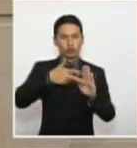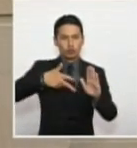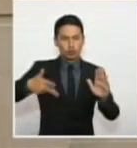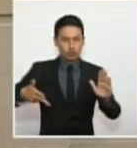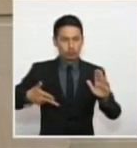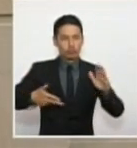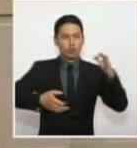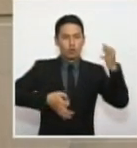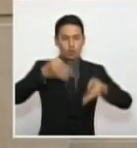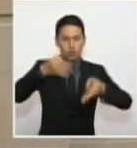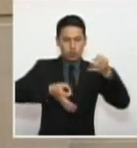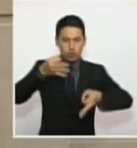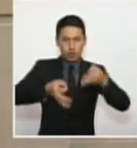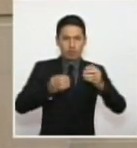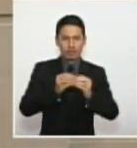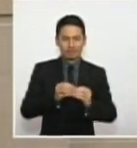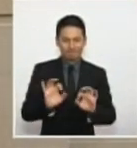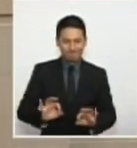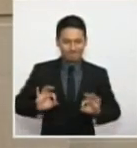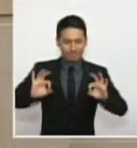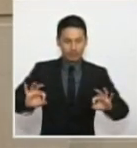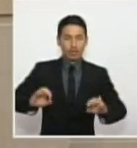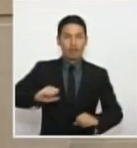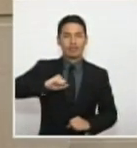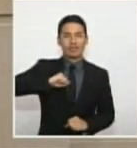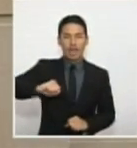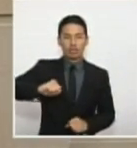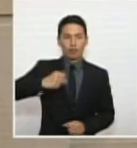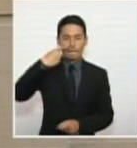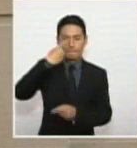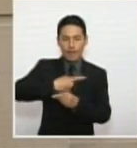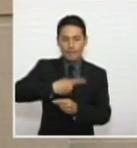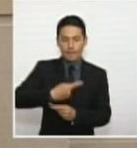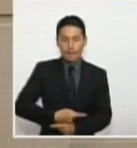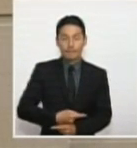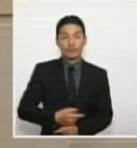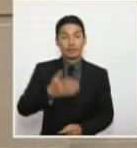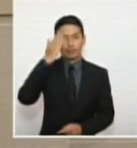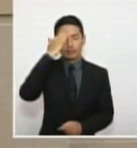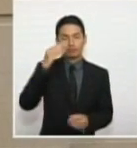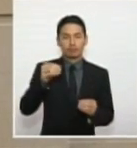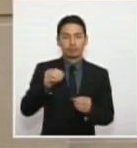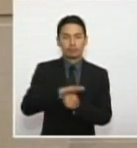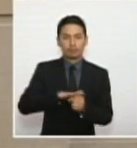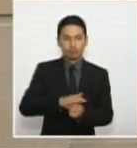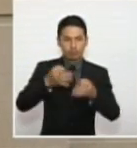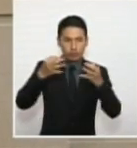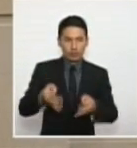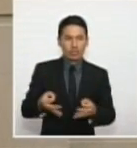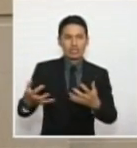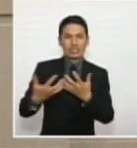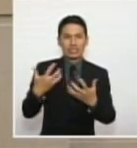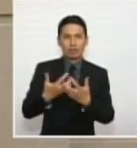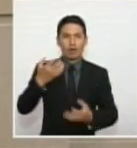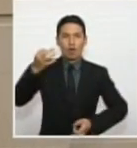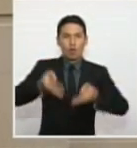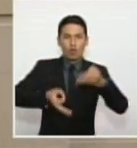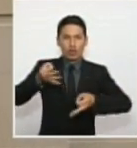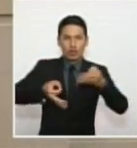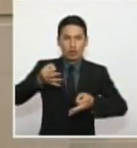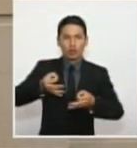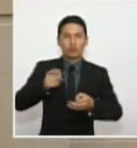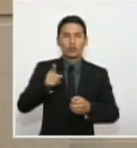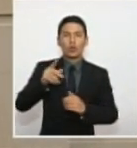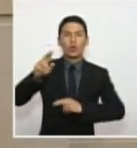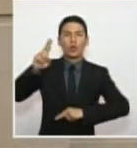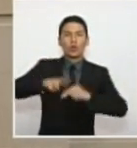la efectividad de los derechos y principalmente la definición del sistema jurídico a través de la